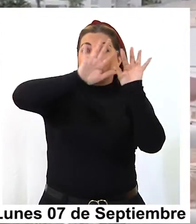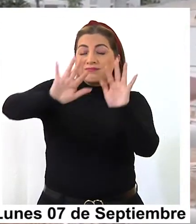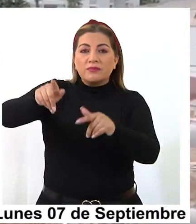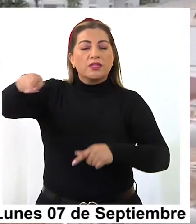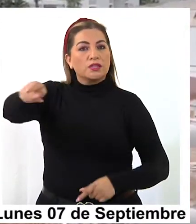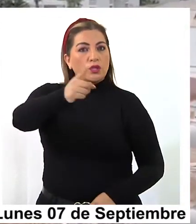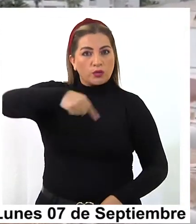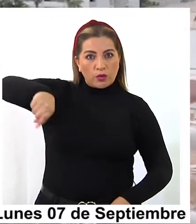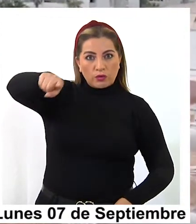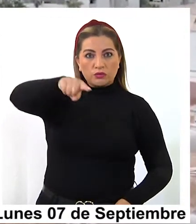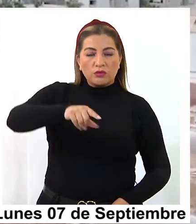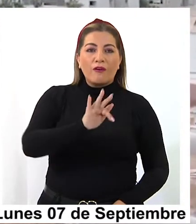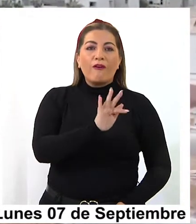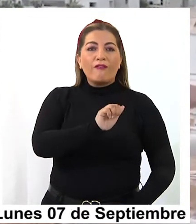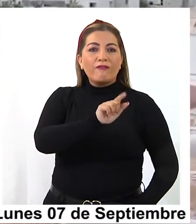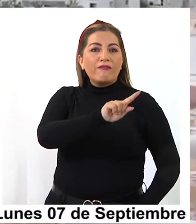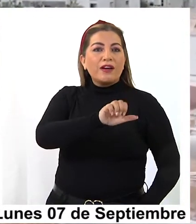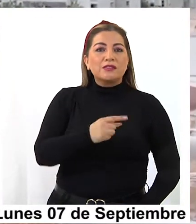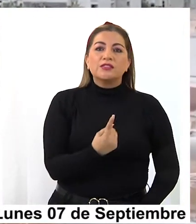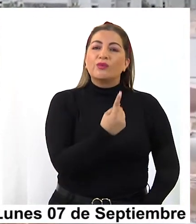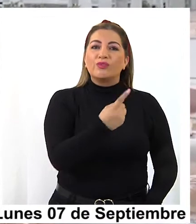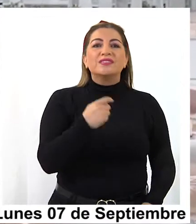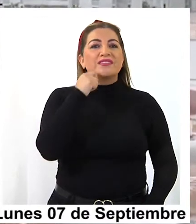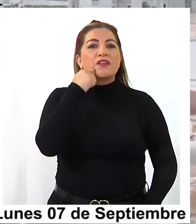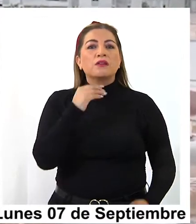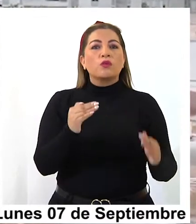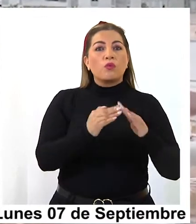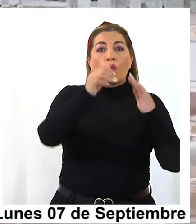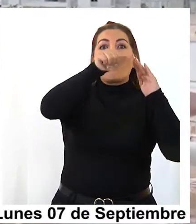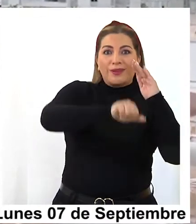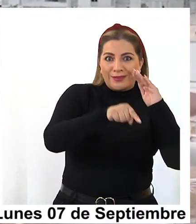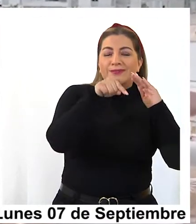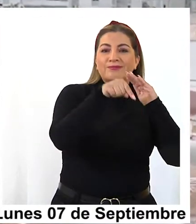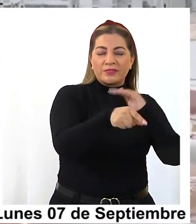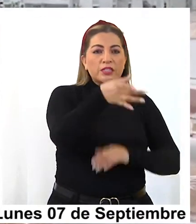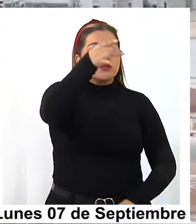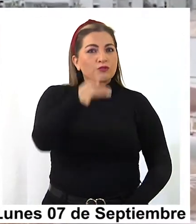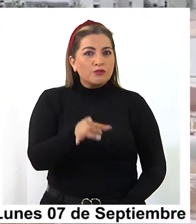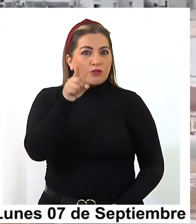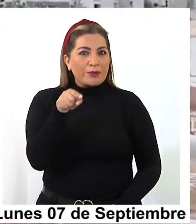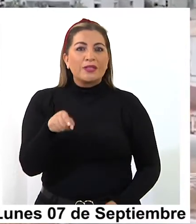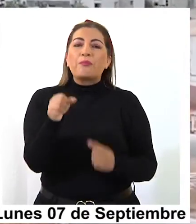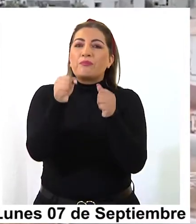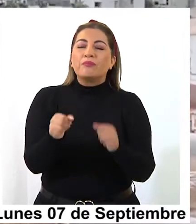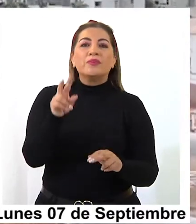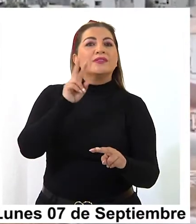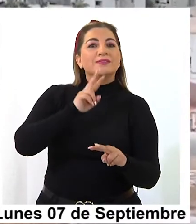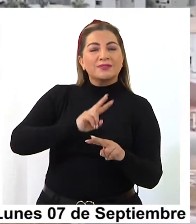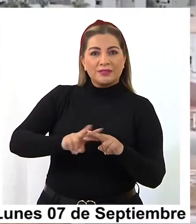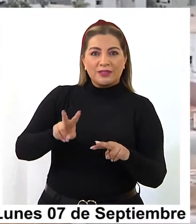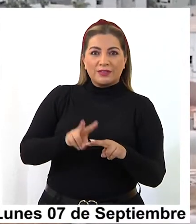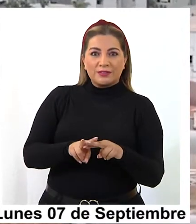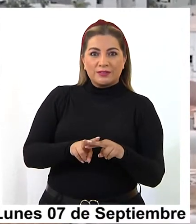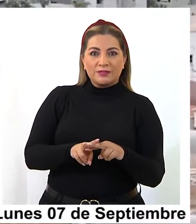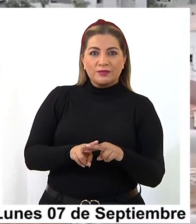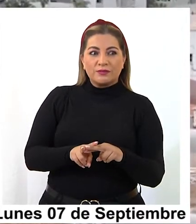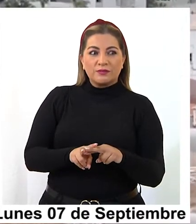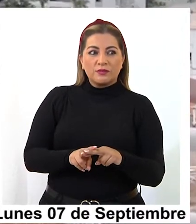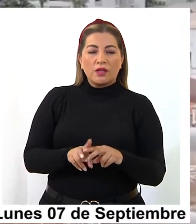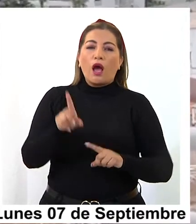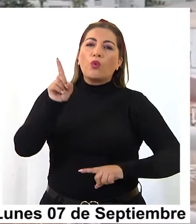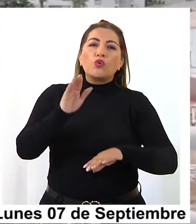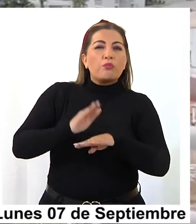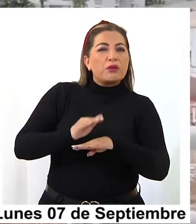nos encontramos en paso 1, que significa estar en cuarentena, por lo cual solamente se puede hacer uso de las vías a través de permisos